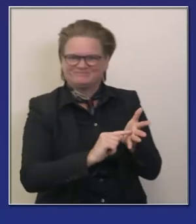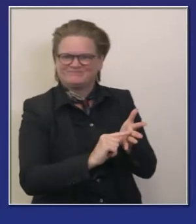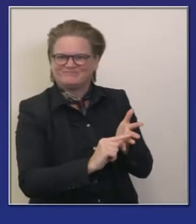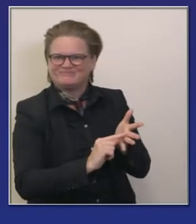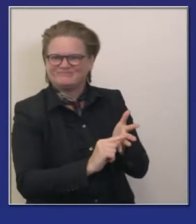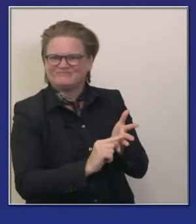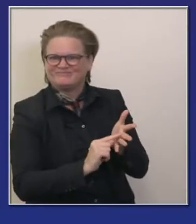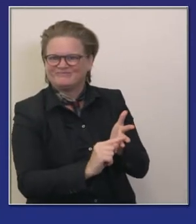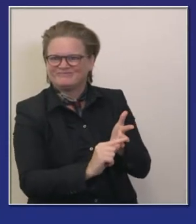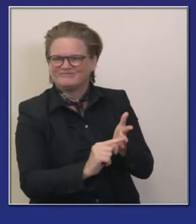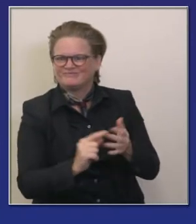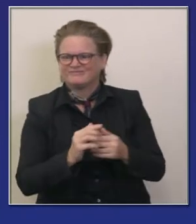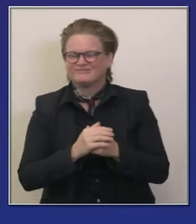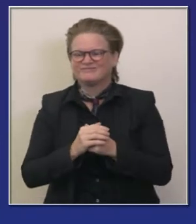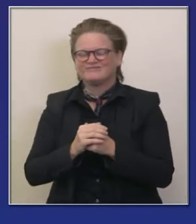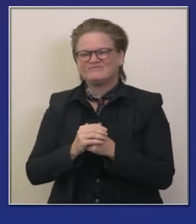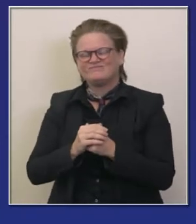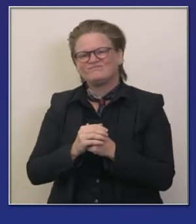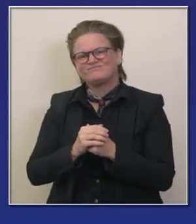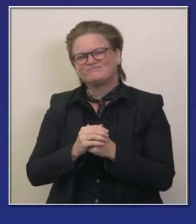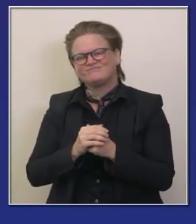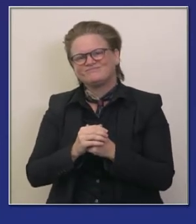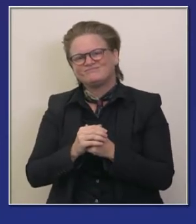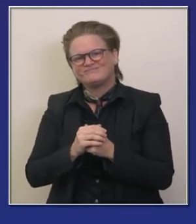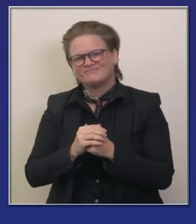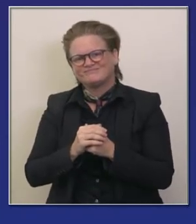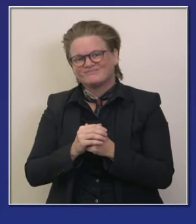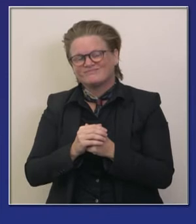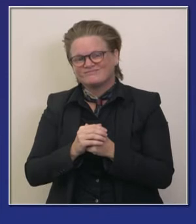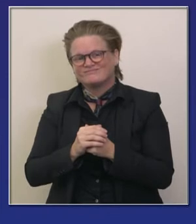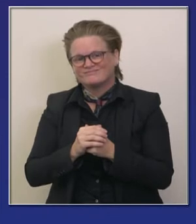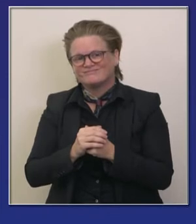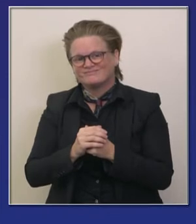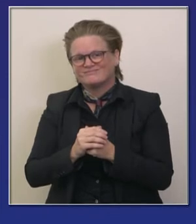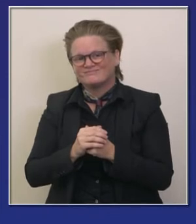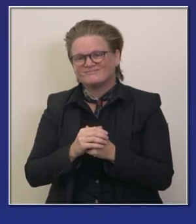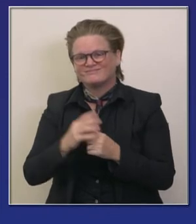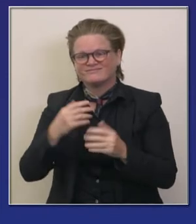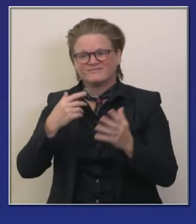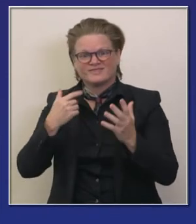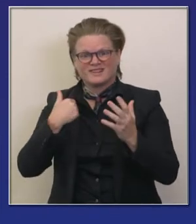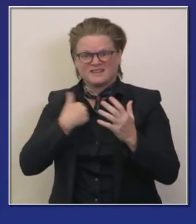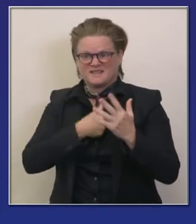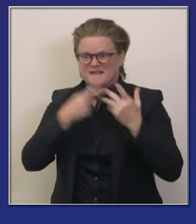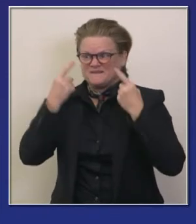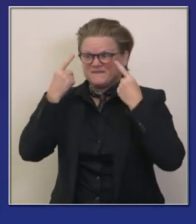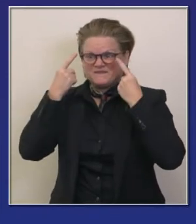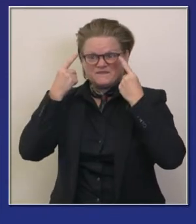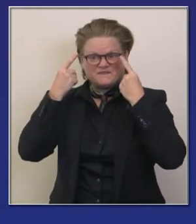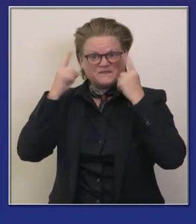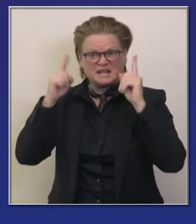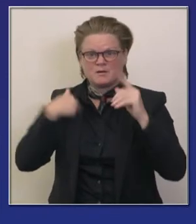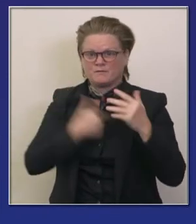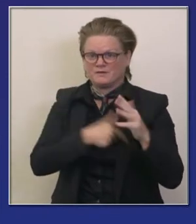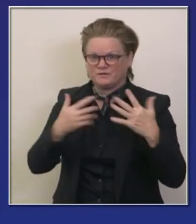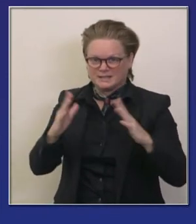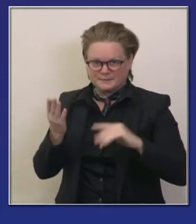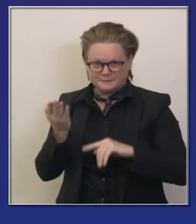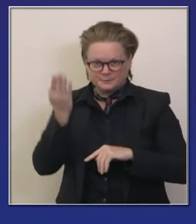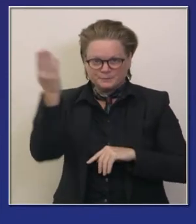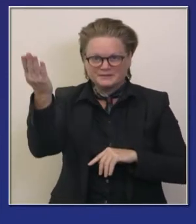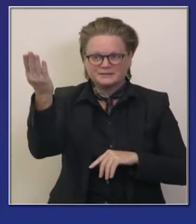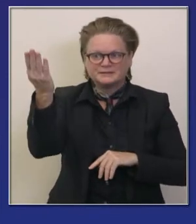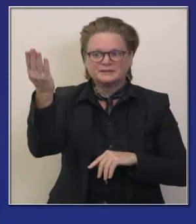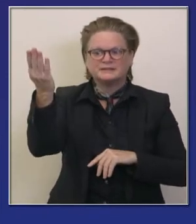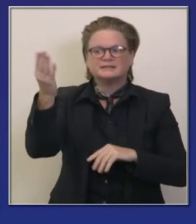esta transparencia estamos calculando que para mediados de diciembre de forma exitosa hemos presentado de